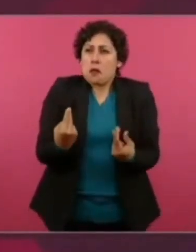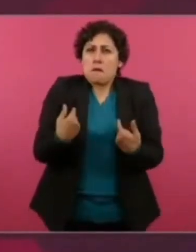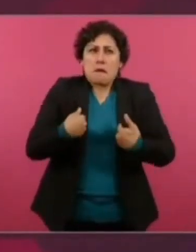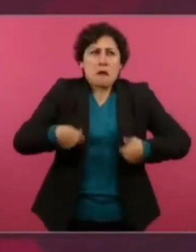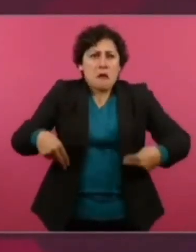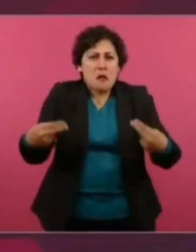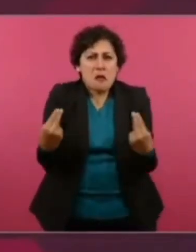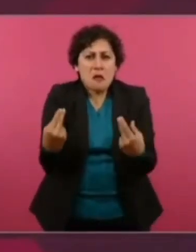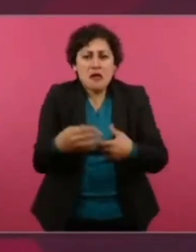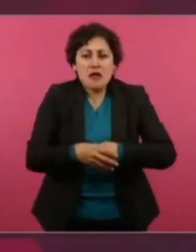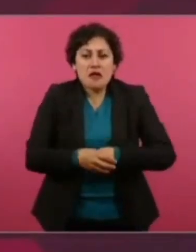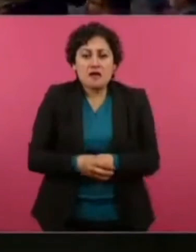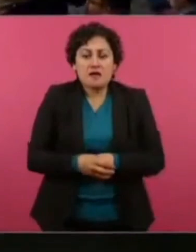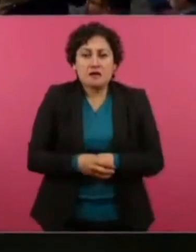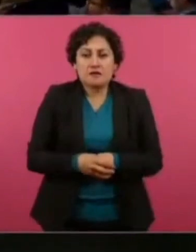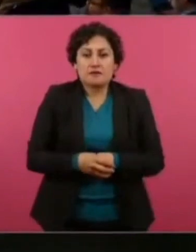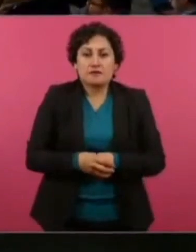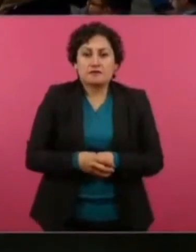errores?